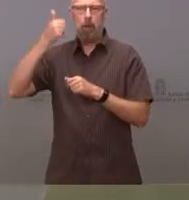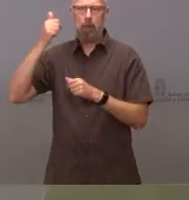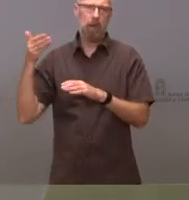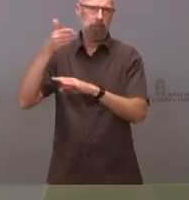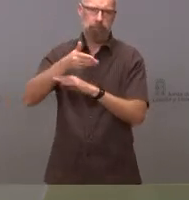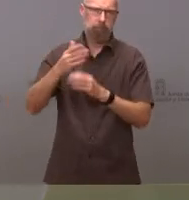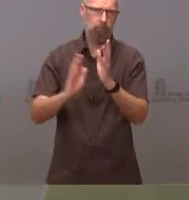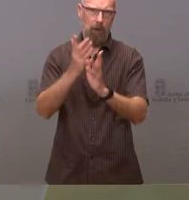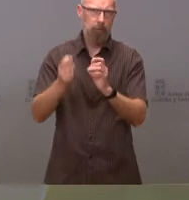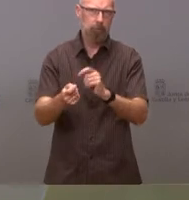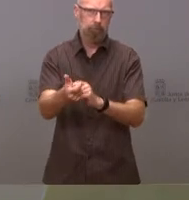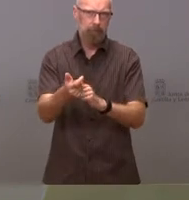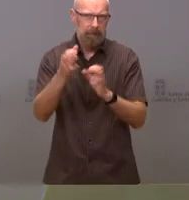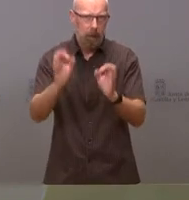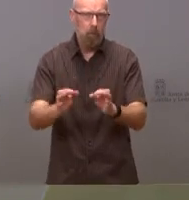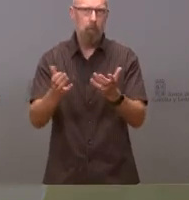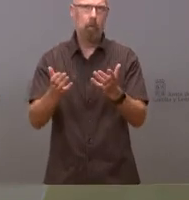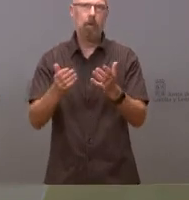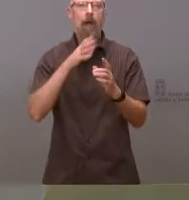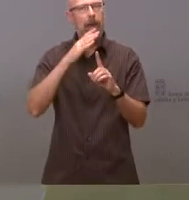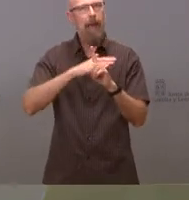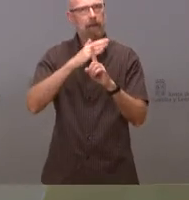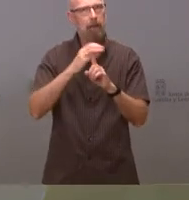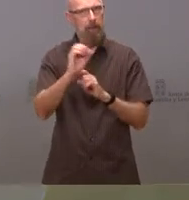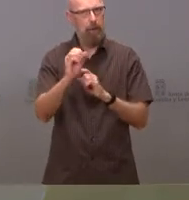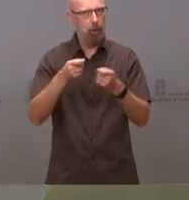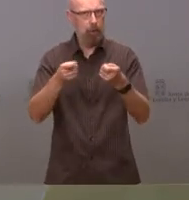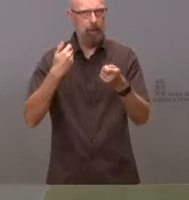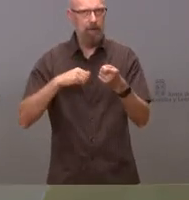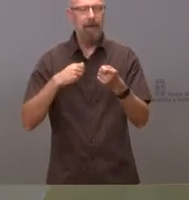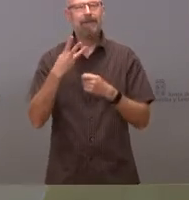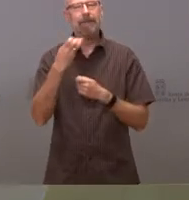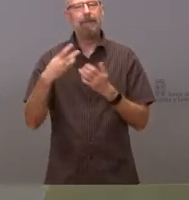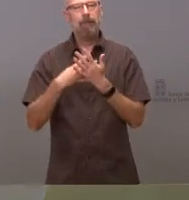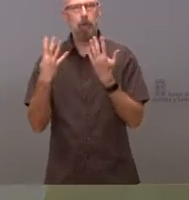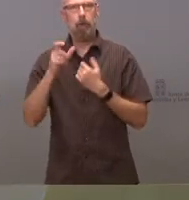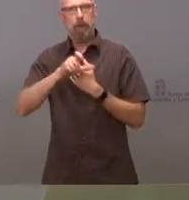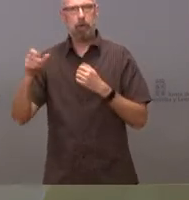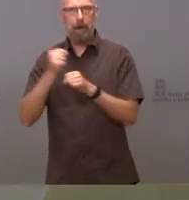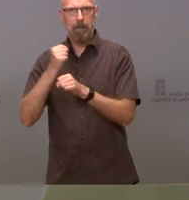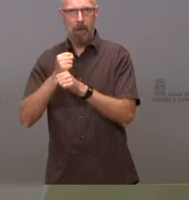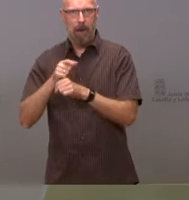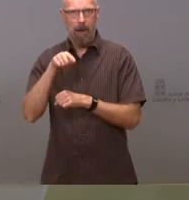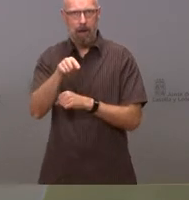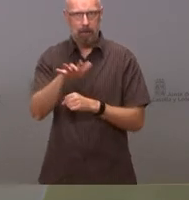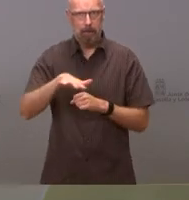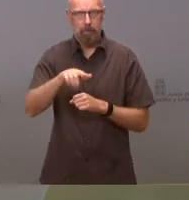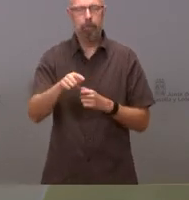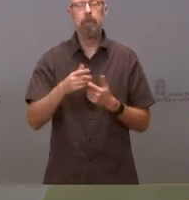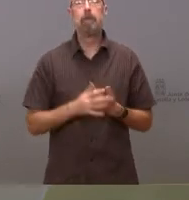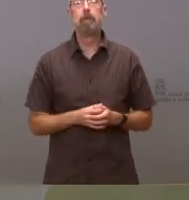pues está, como digo, nivel cero, está controlado, y en el que trabajaron 319 personas en dicho operativo. En un total